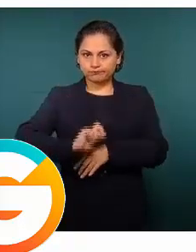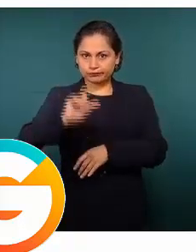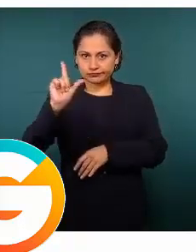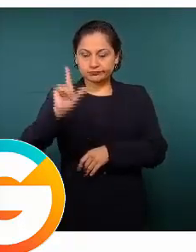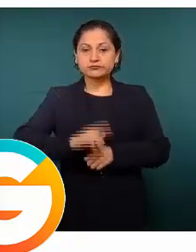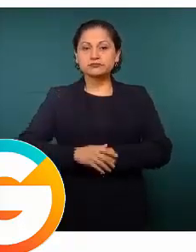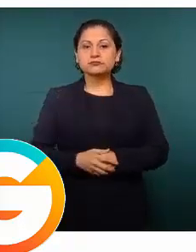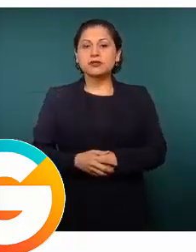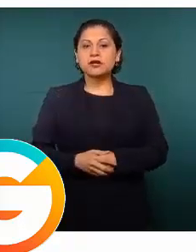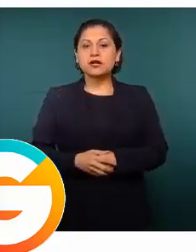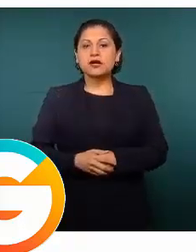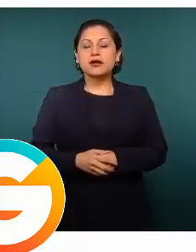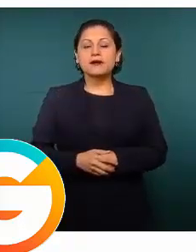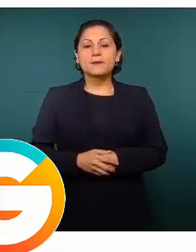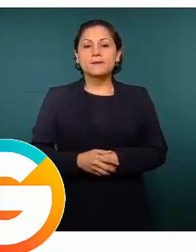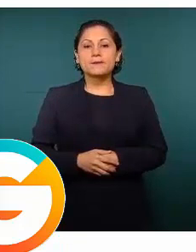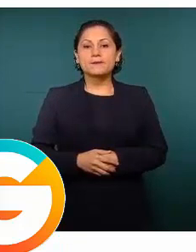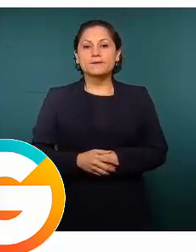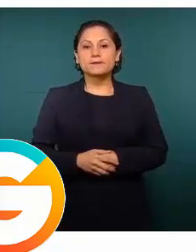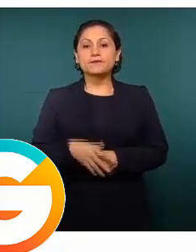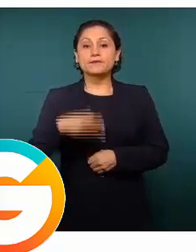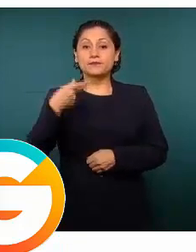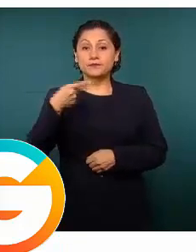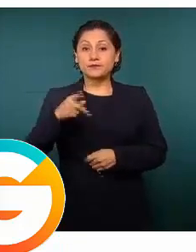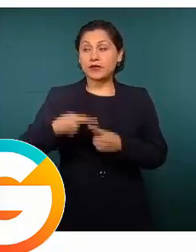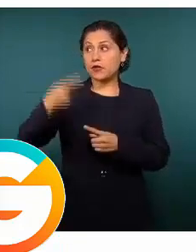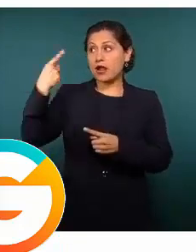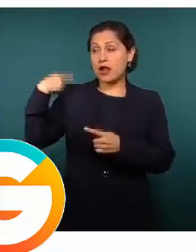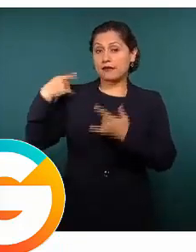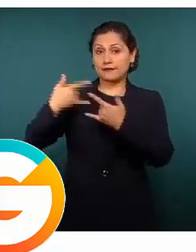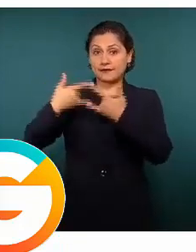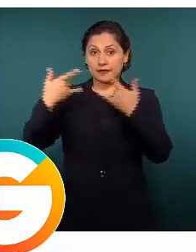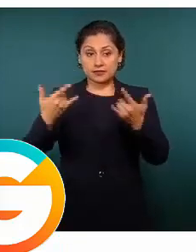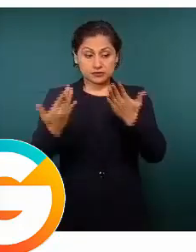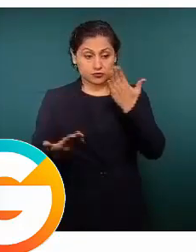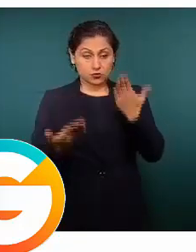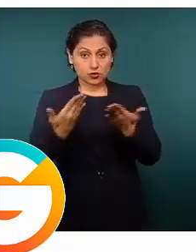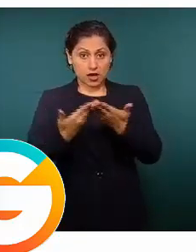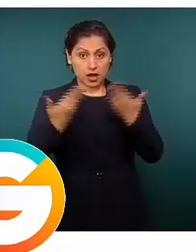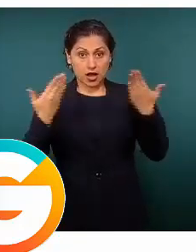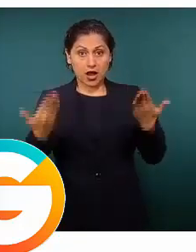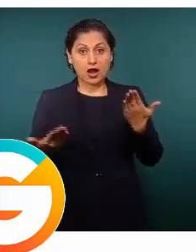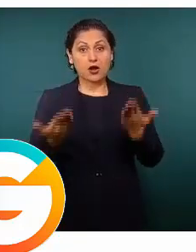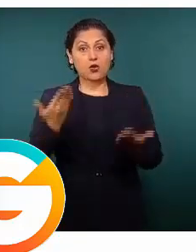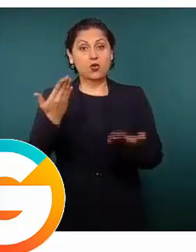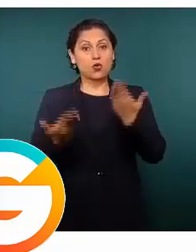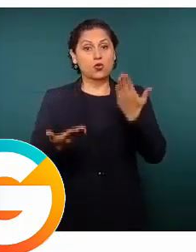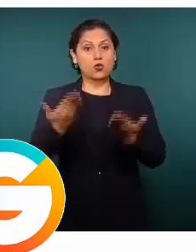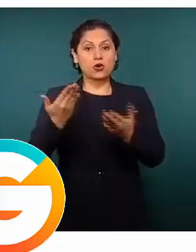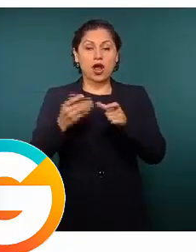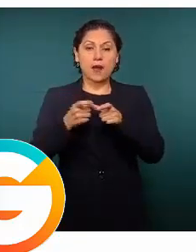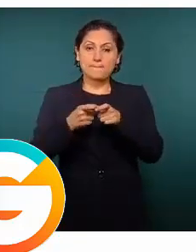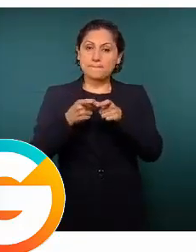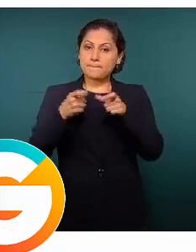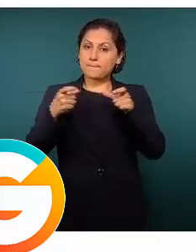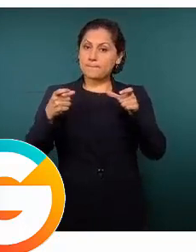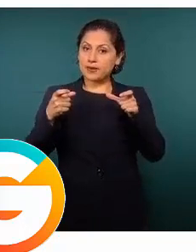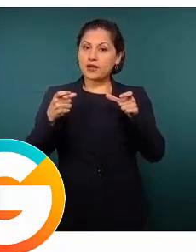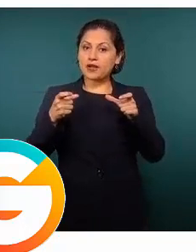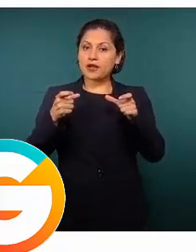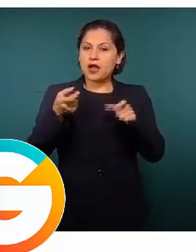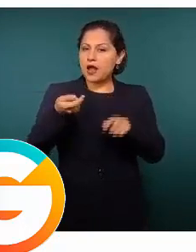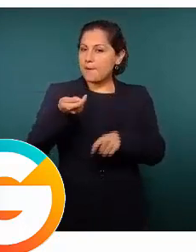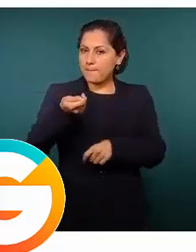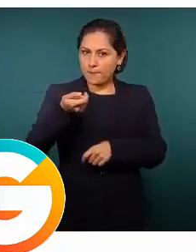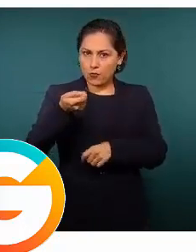vemos la comparación de lo que es el histórico con lo actual, el aumento es reducido.